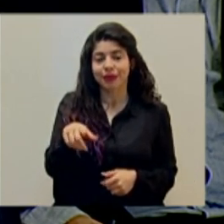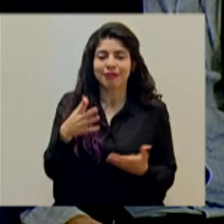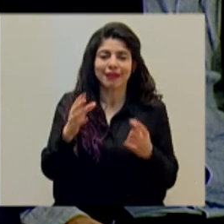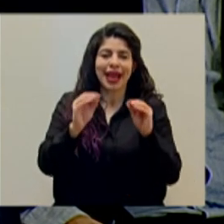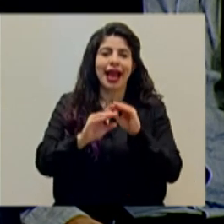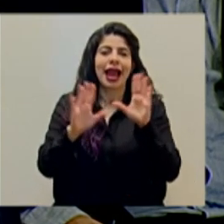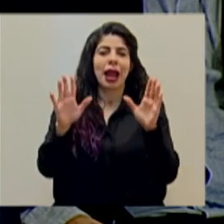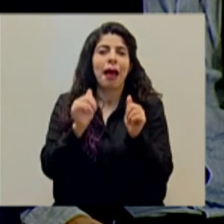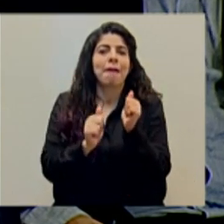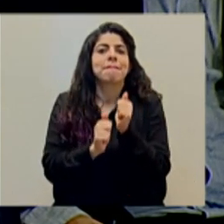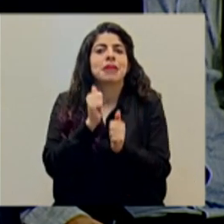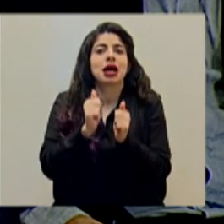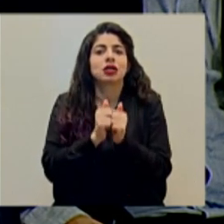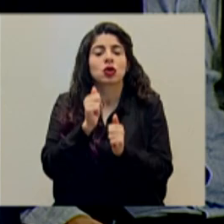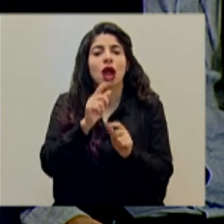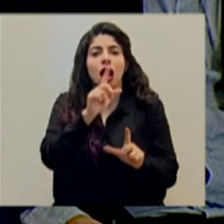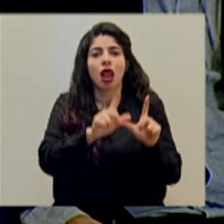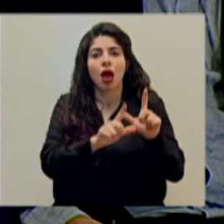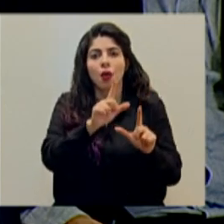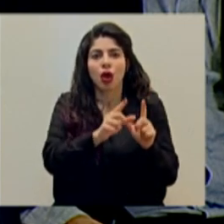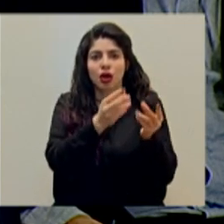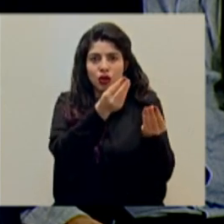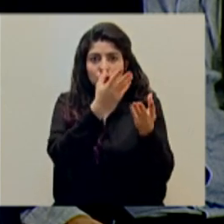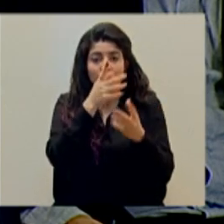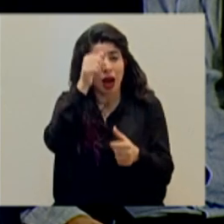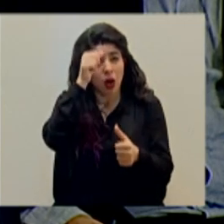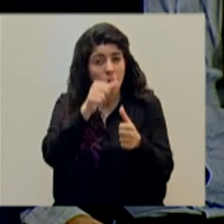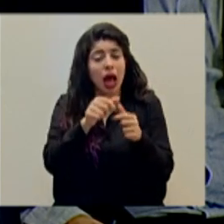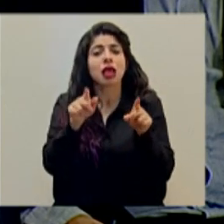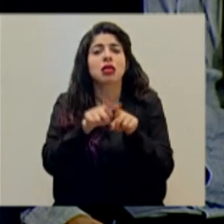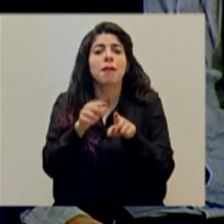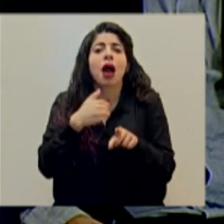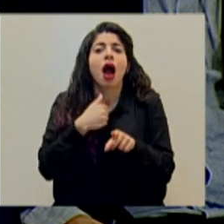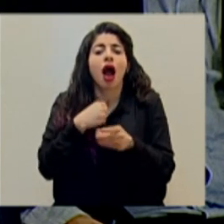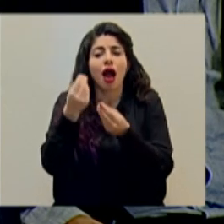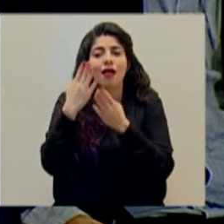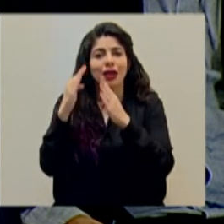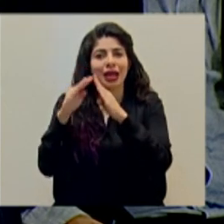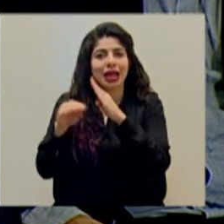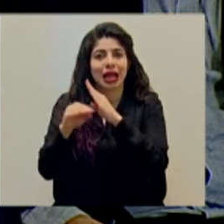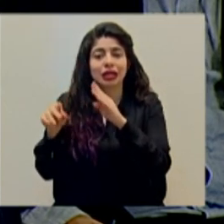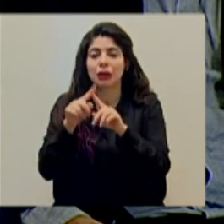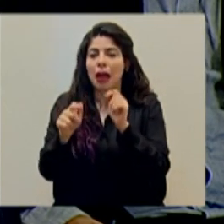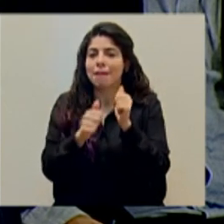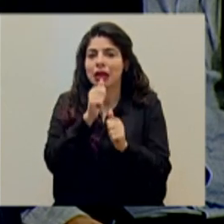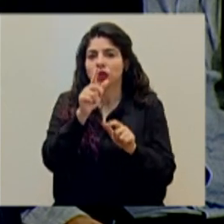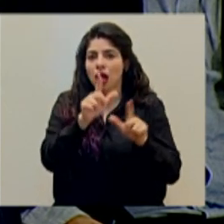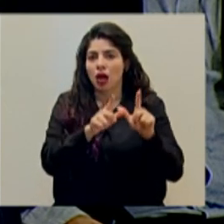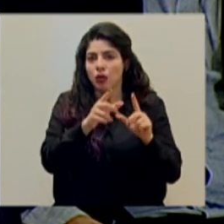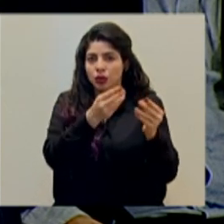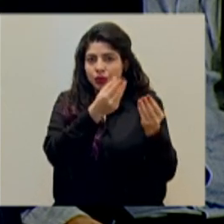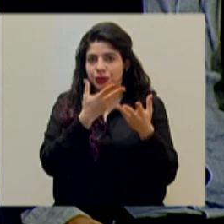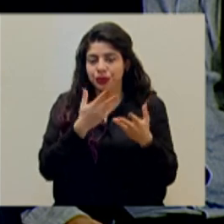es claro que la mayoría han sido por laboratorio, ¿verdad? También recordemos que también se confirman por nexo. Tenemos